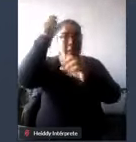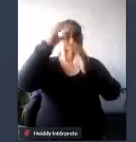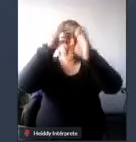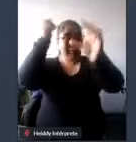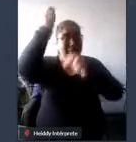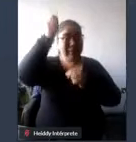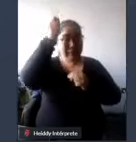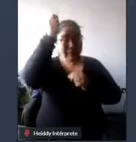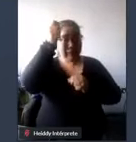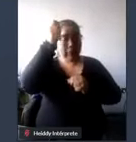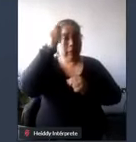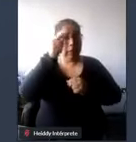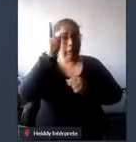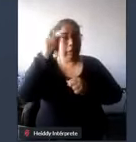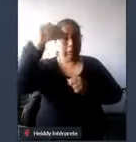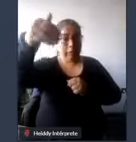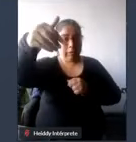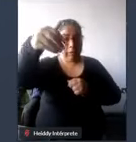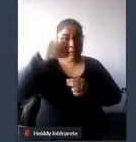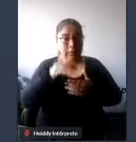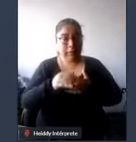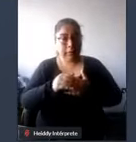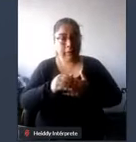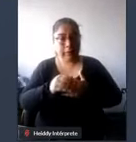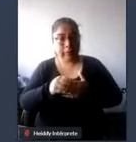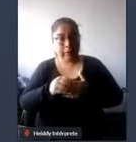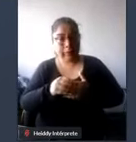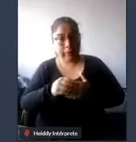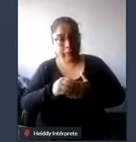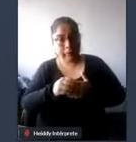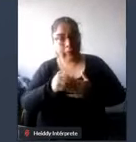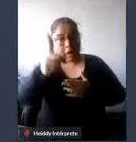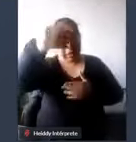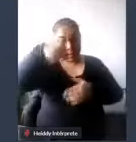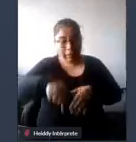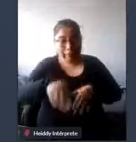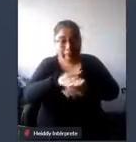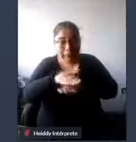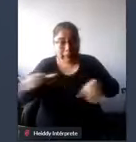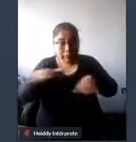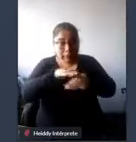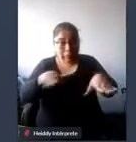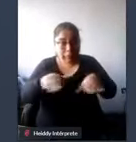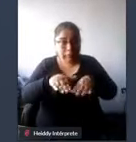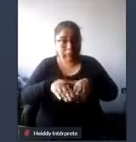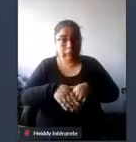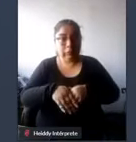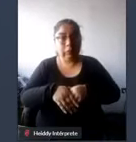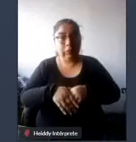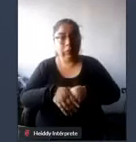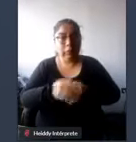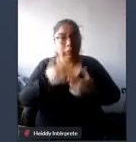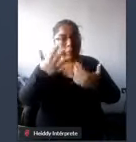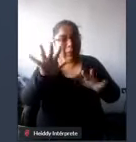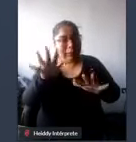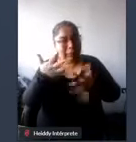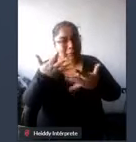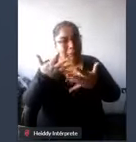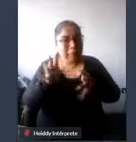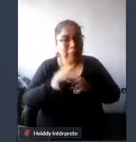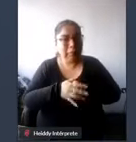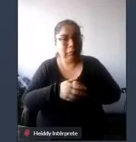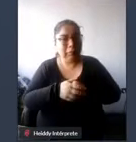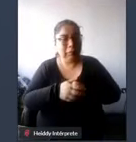a este el piso de la calle debe tomar por lo menos unos